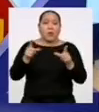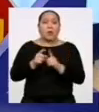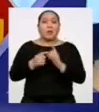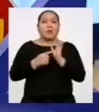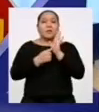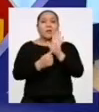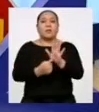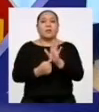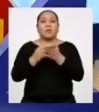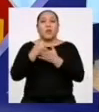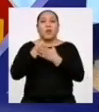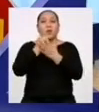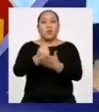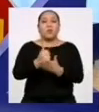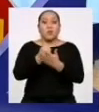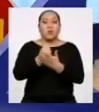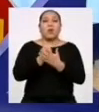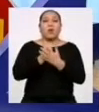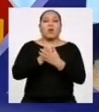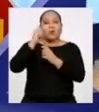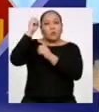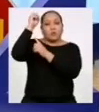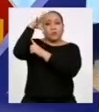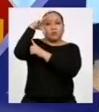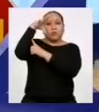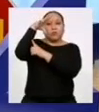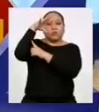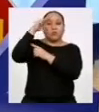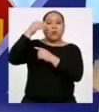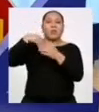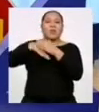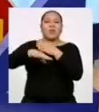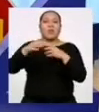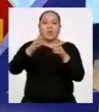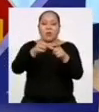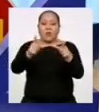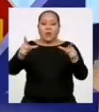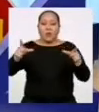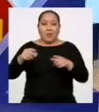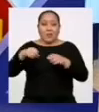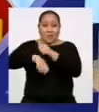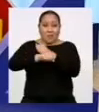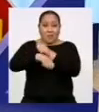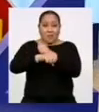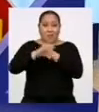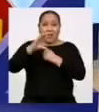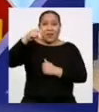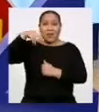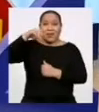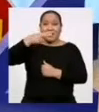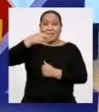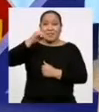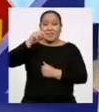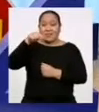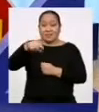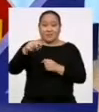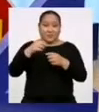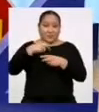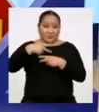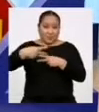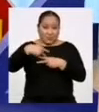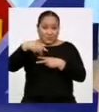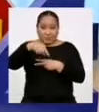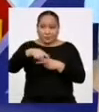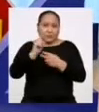con la ayuda de un alto parlante colocado en la canchita del barrio, aprovechando que aún no se puede jugar partidos de